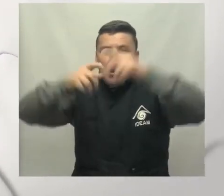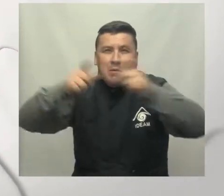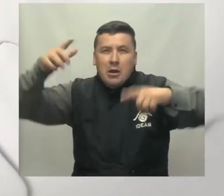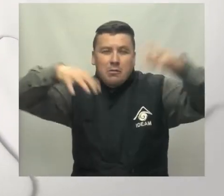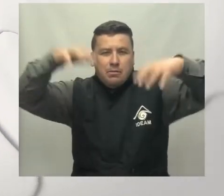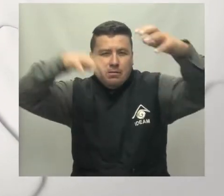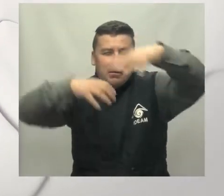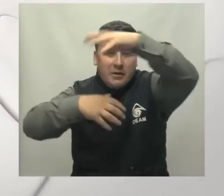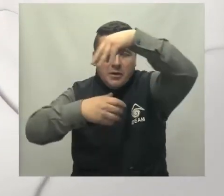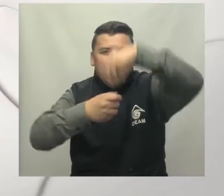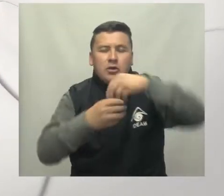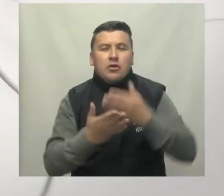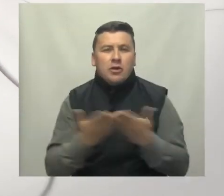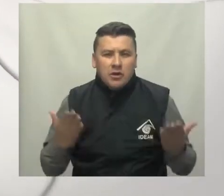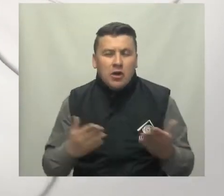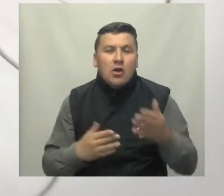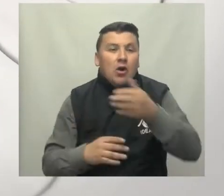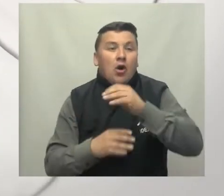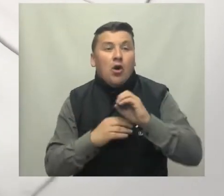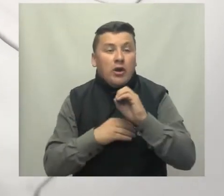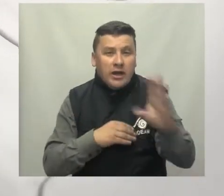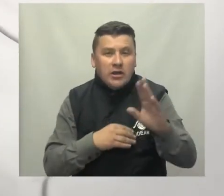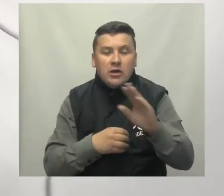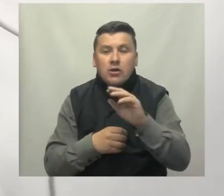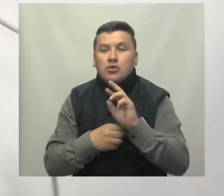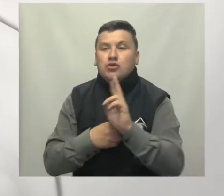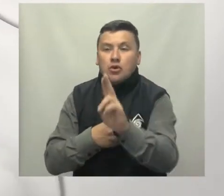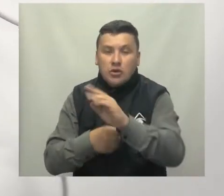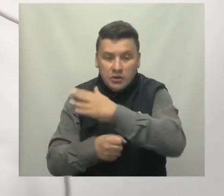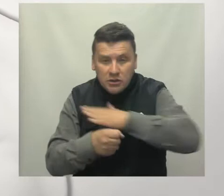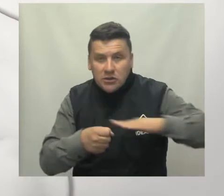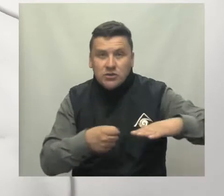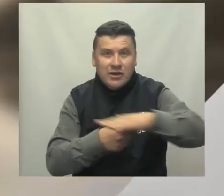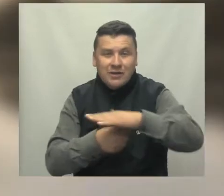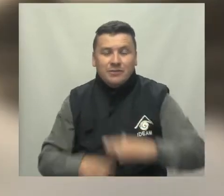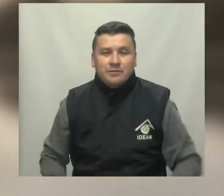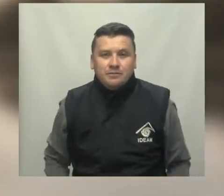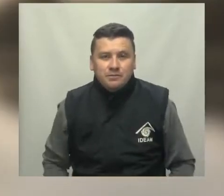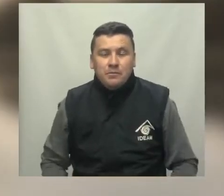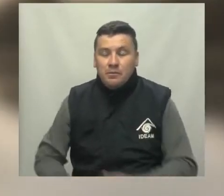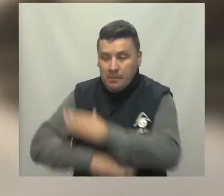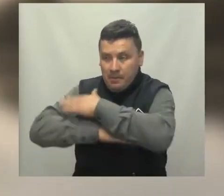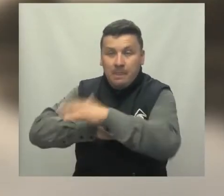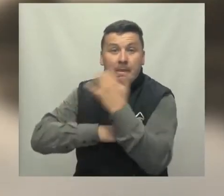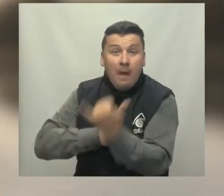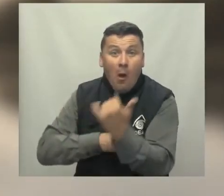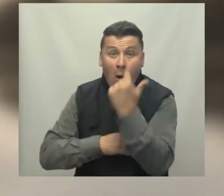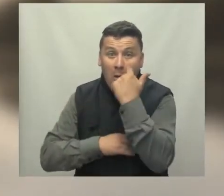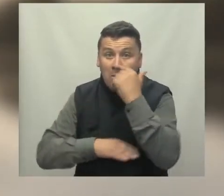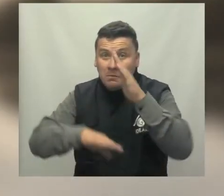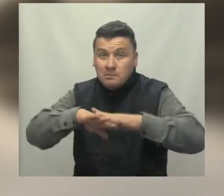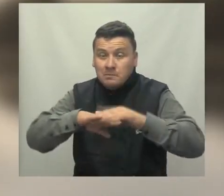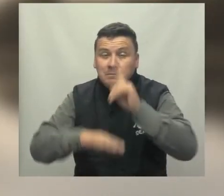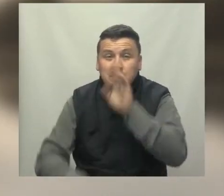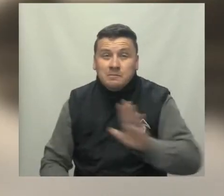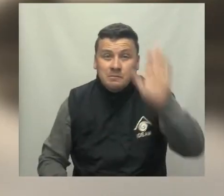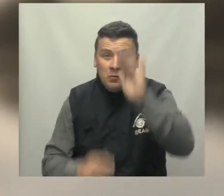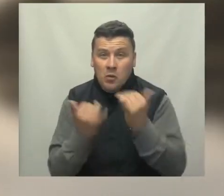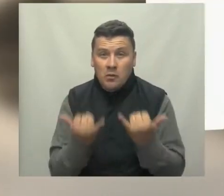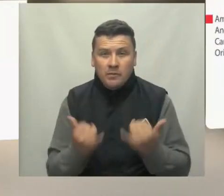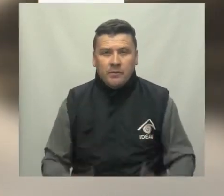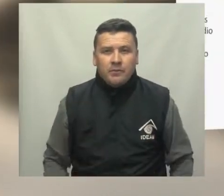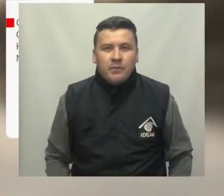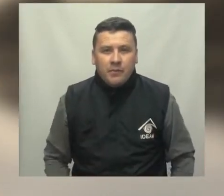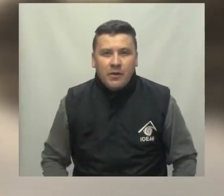intensidad en sectores del oriente y sur de la ciudad y la sabana Ahora, mucha atención a las principales alertas para hoy a nivel